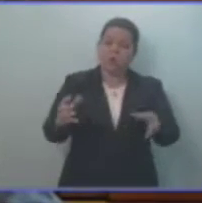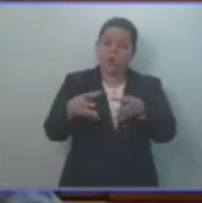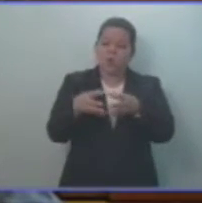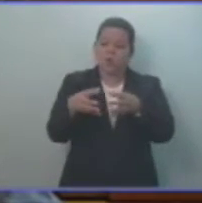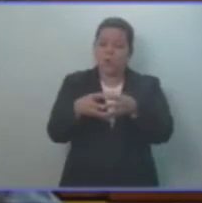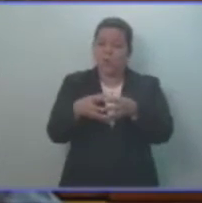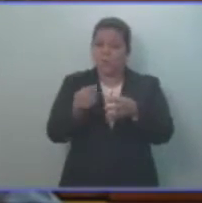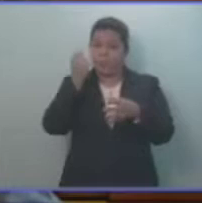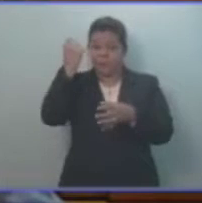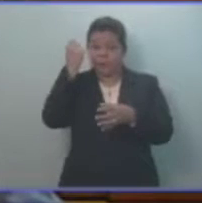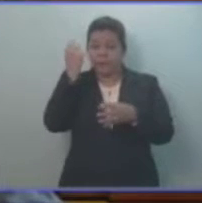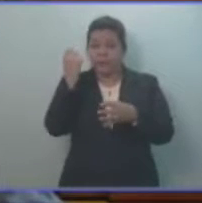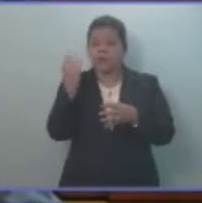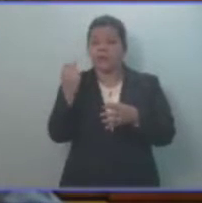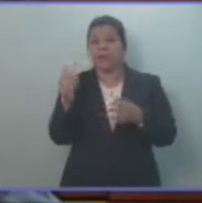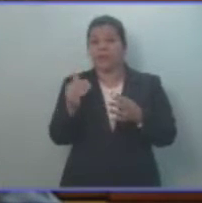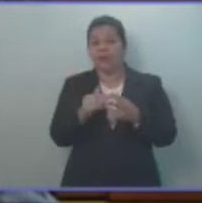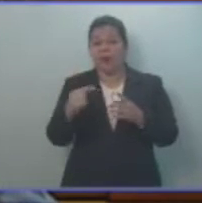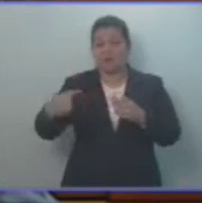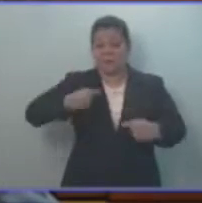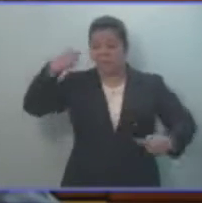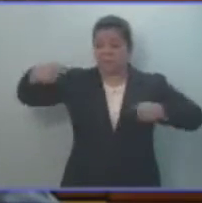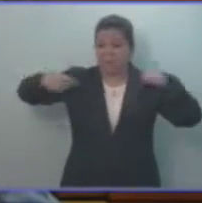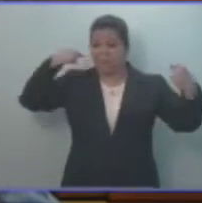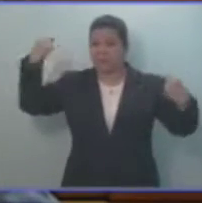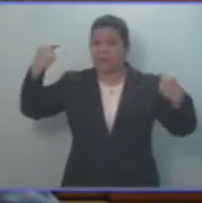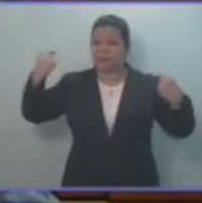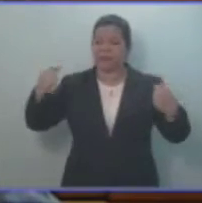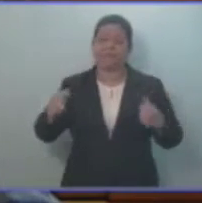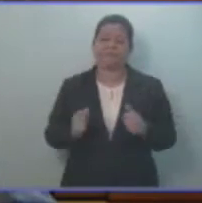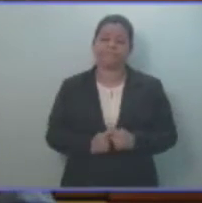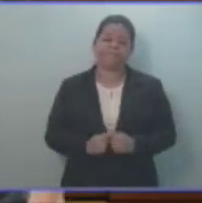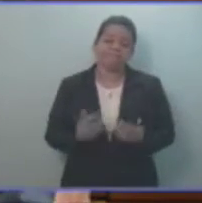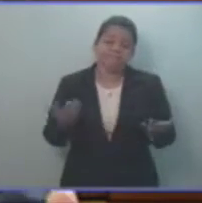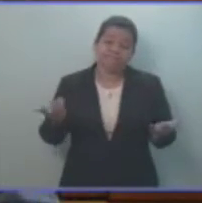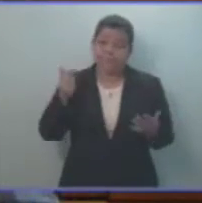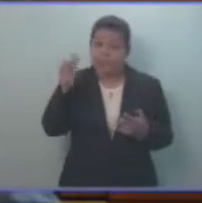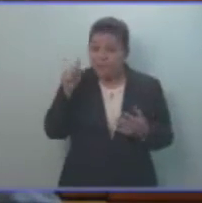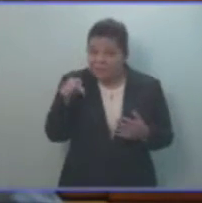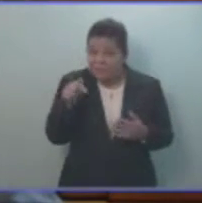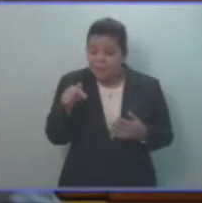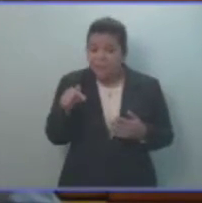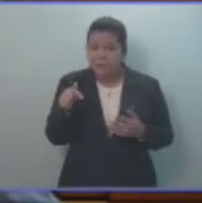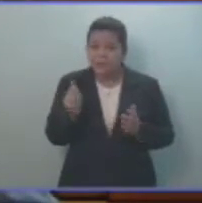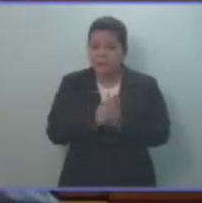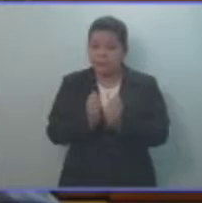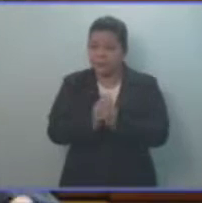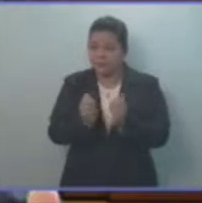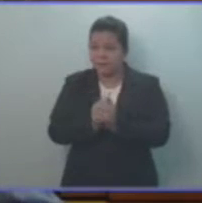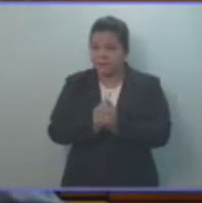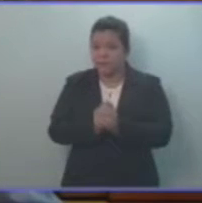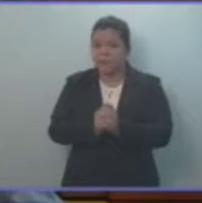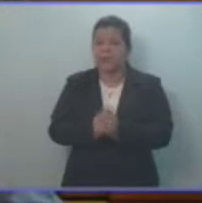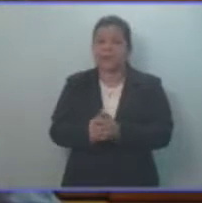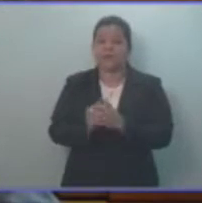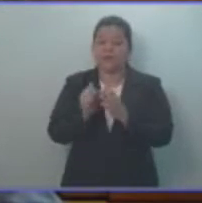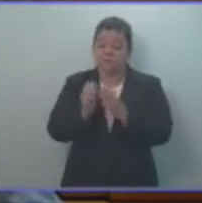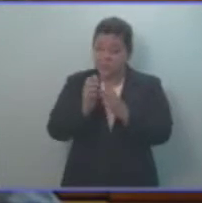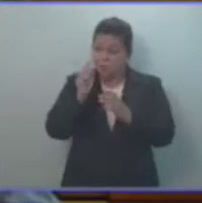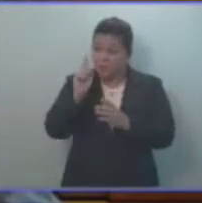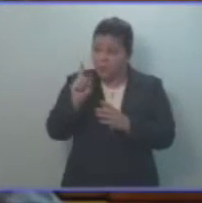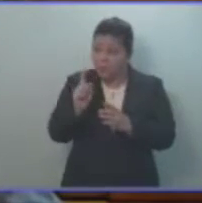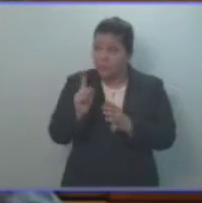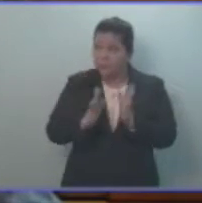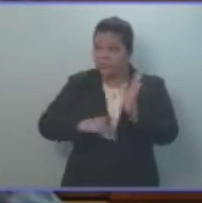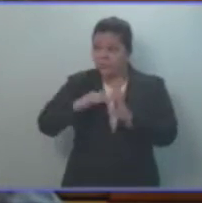importante también salió lastimado con este atentado. Este ataque fue uno de los tantos que fueron